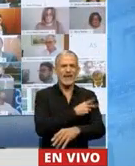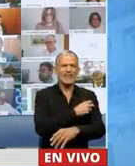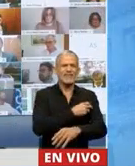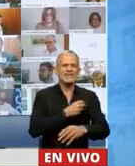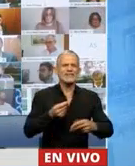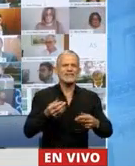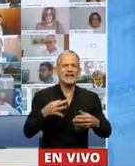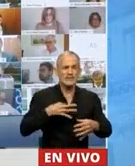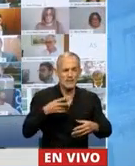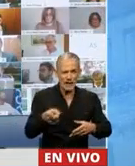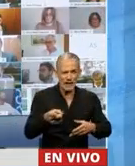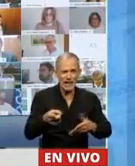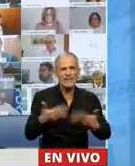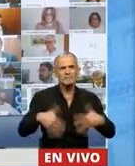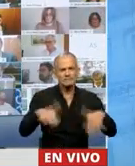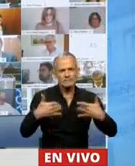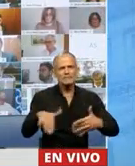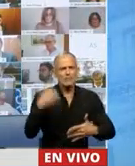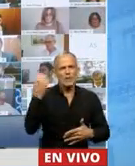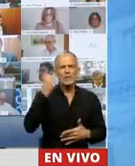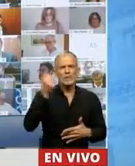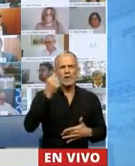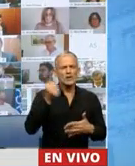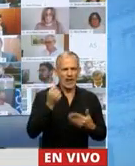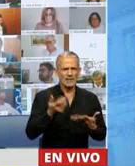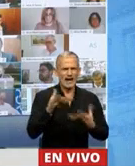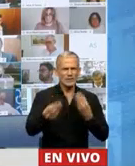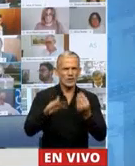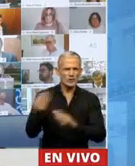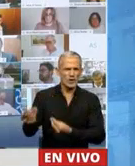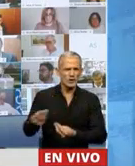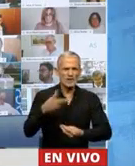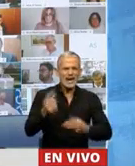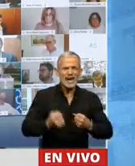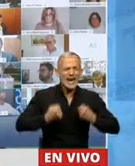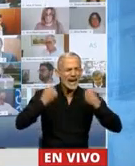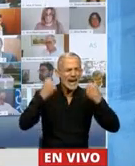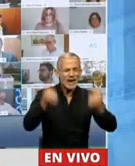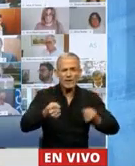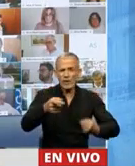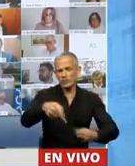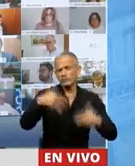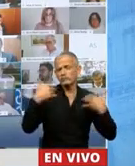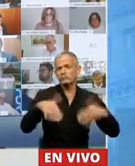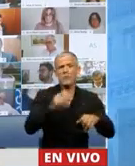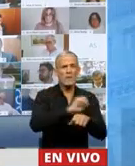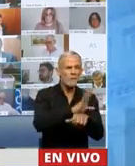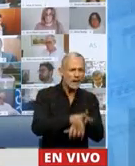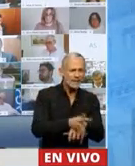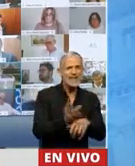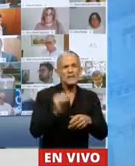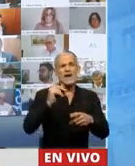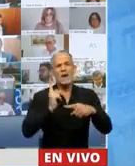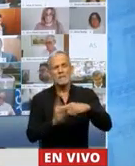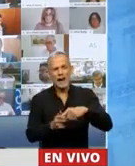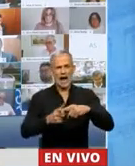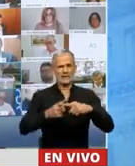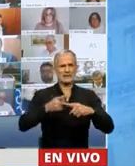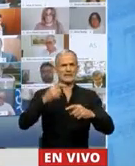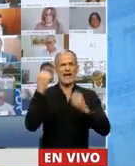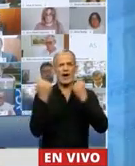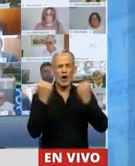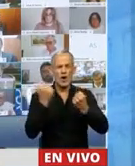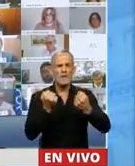civil, porque es absolutamente inalcanzable el esfuerzo que se hace. Entre pandemia, la situación de la